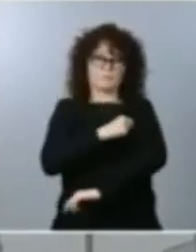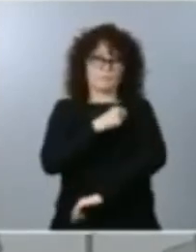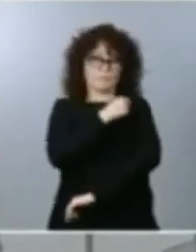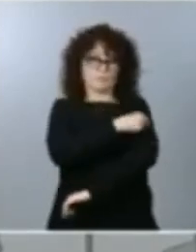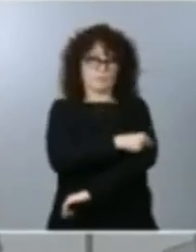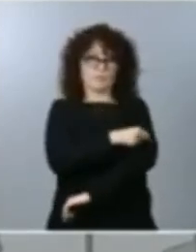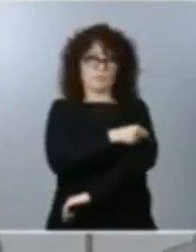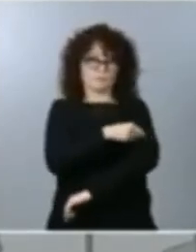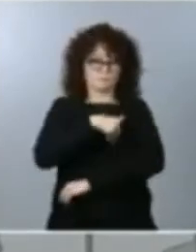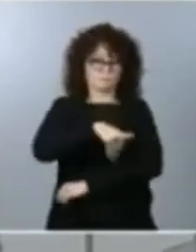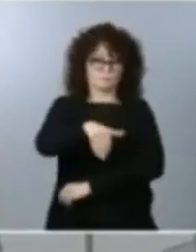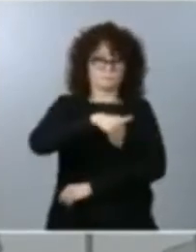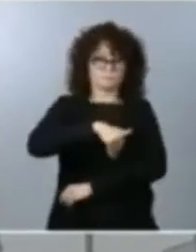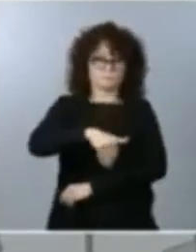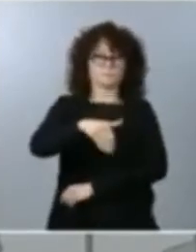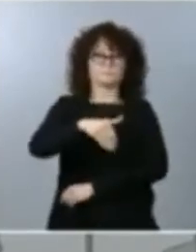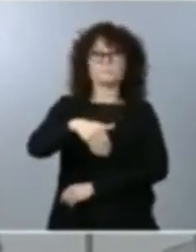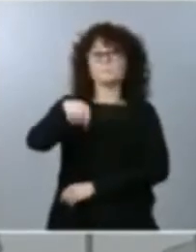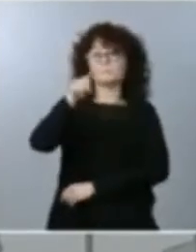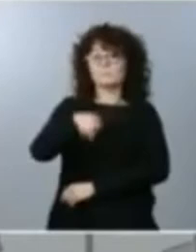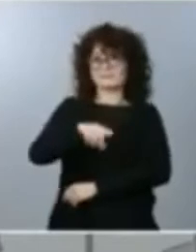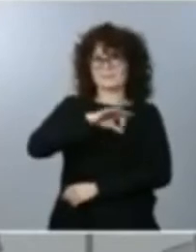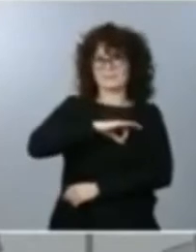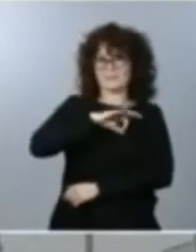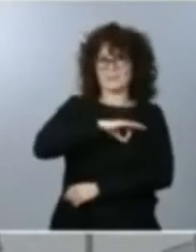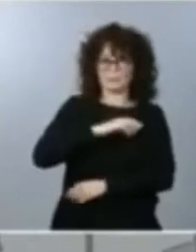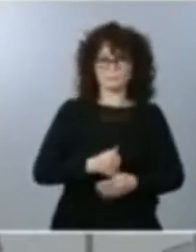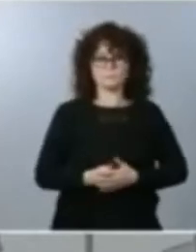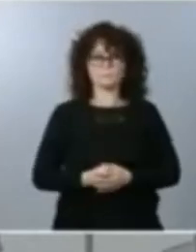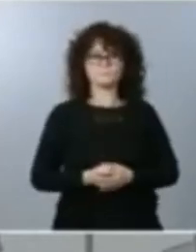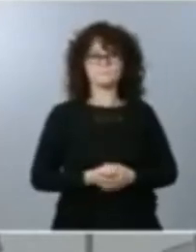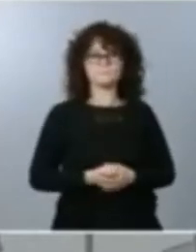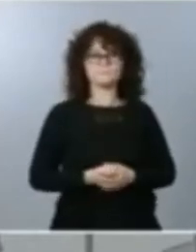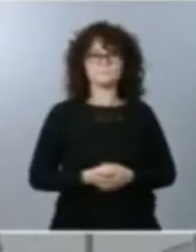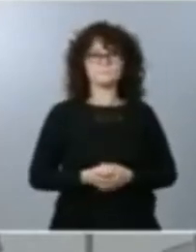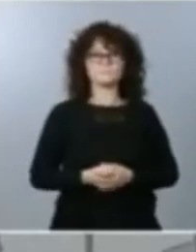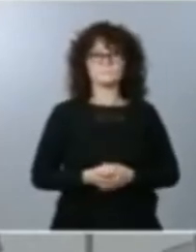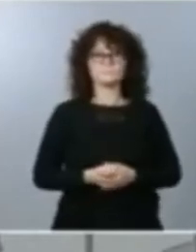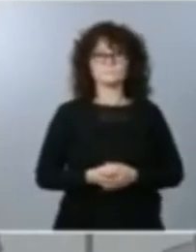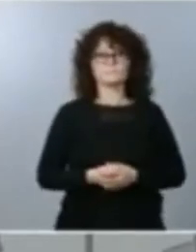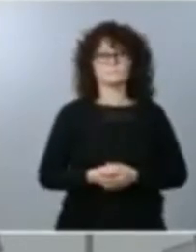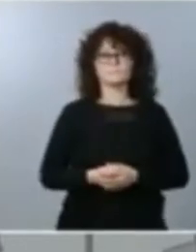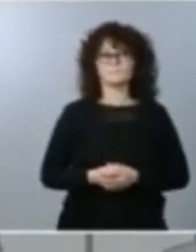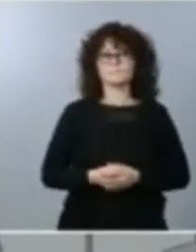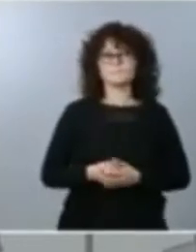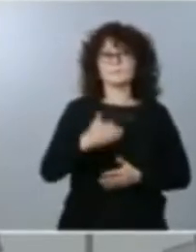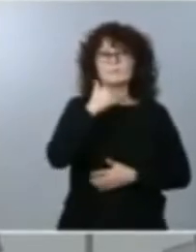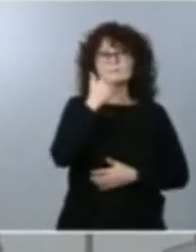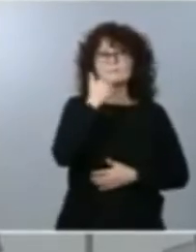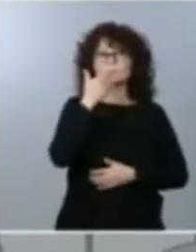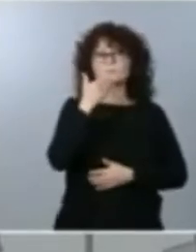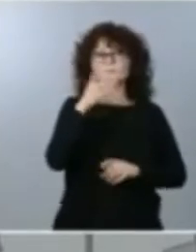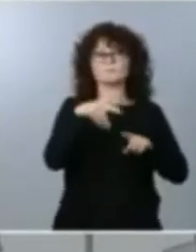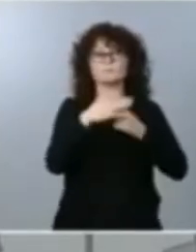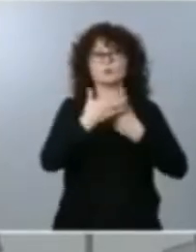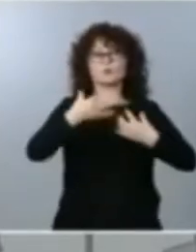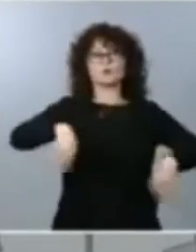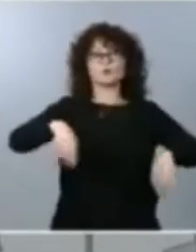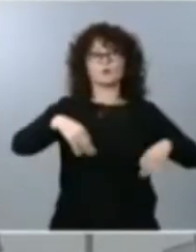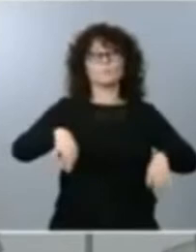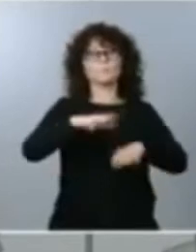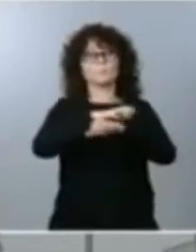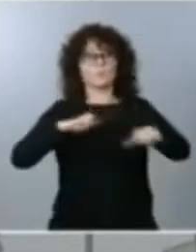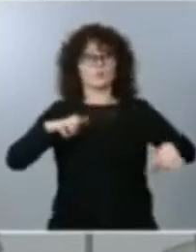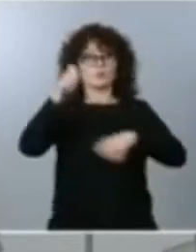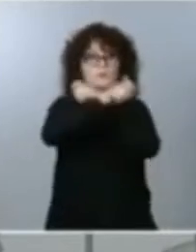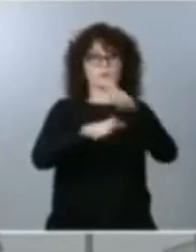marcha en el mes de enero. En casi cualquier escenario razonable una parte muy sustancial de la población podrá